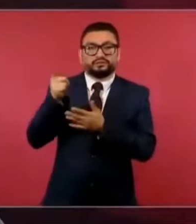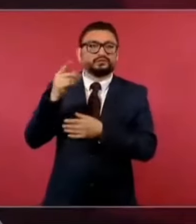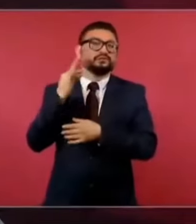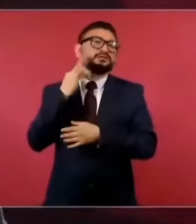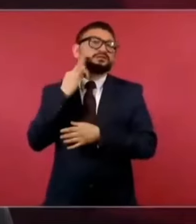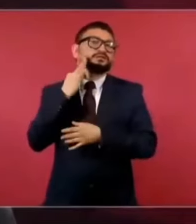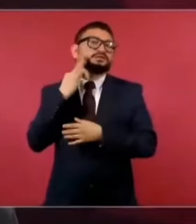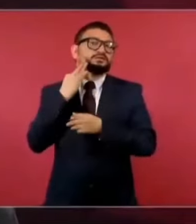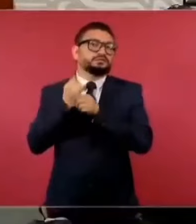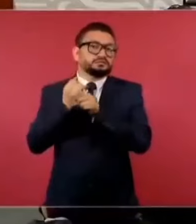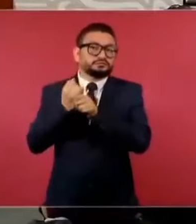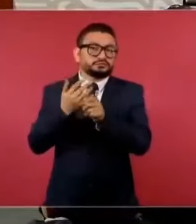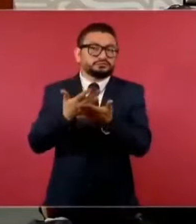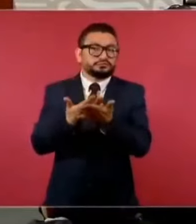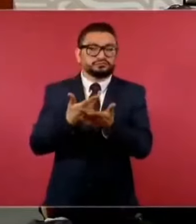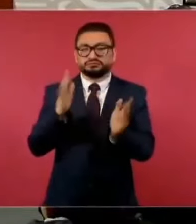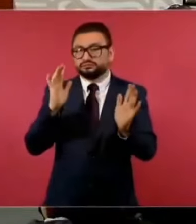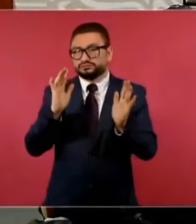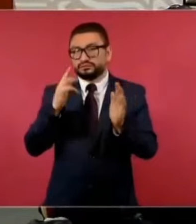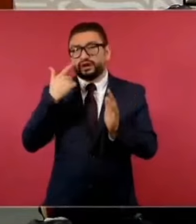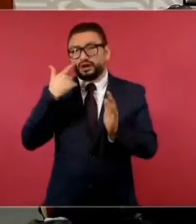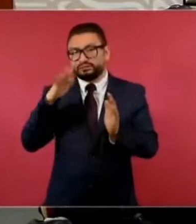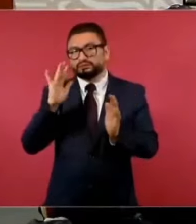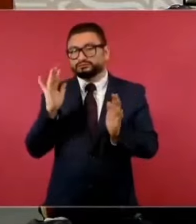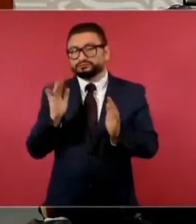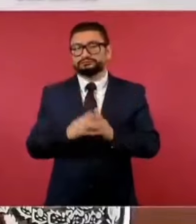Vamos a ver,